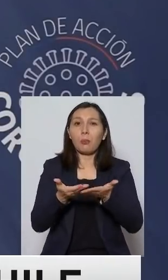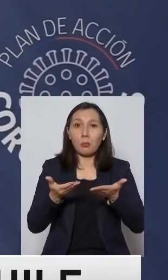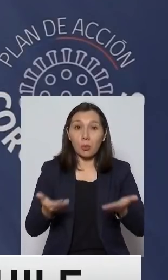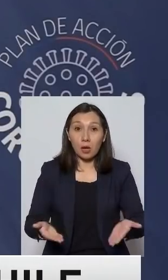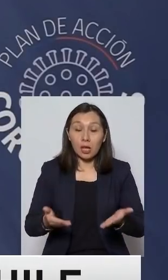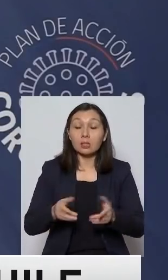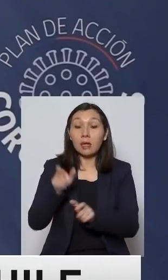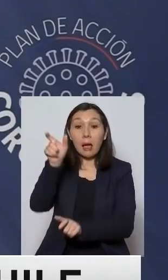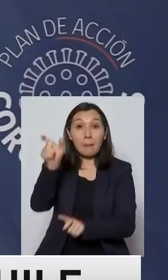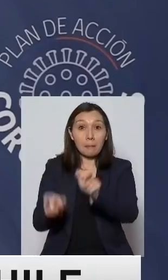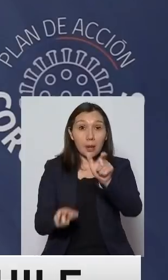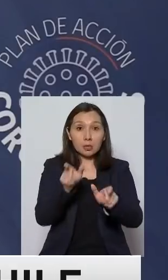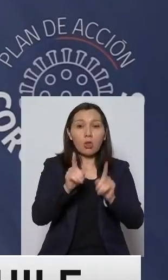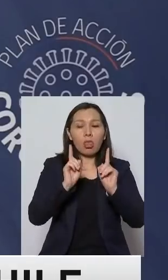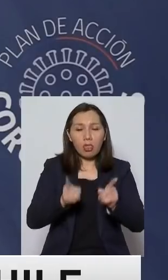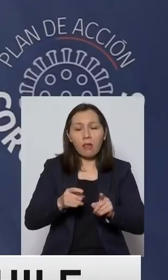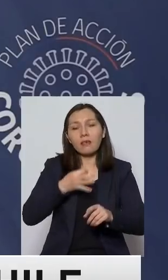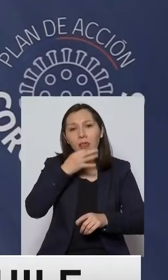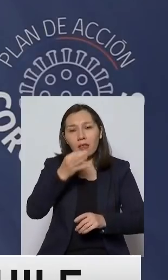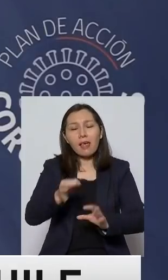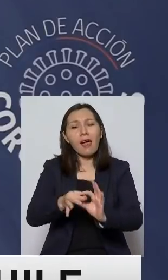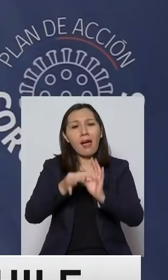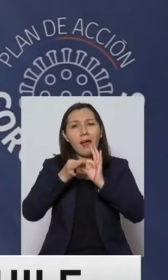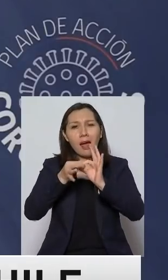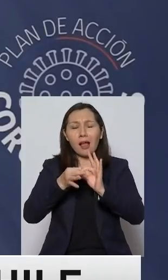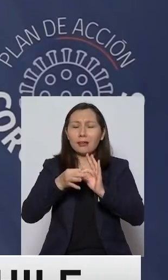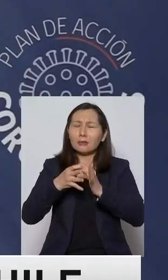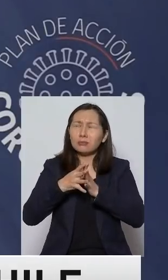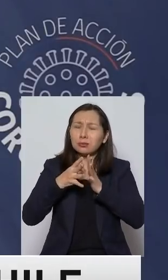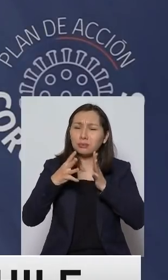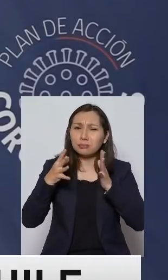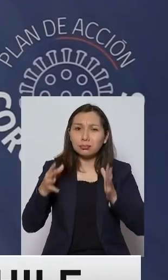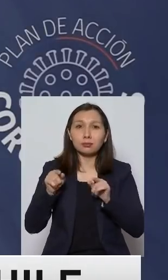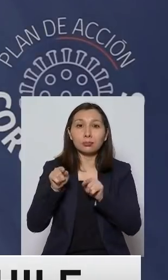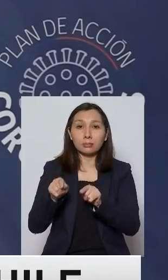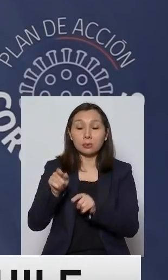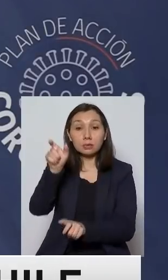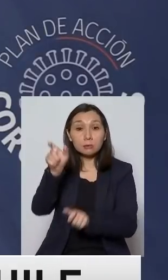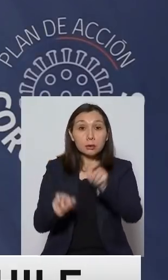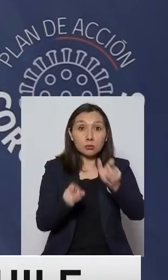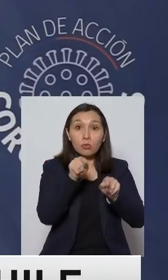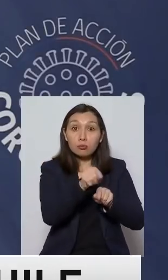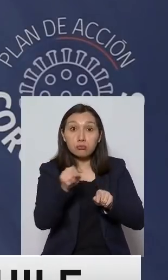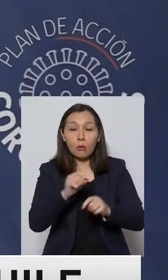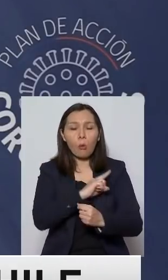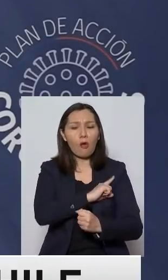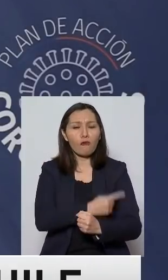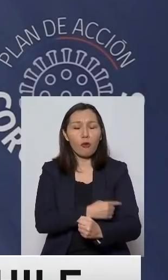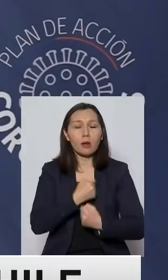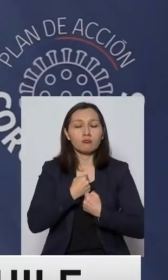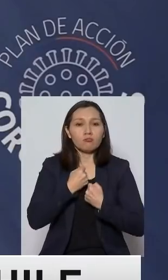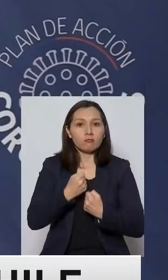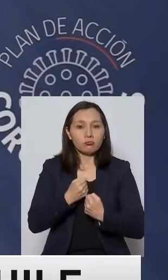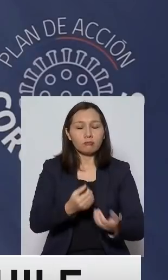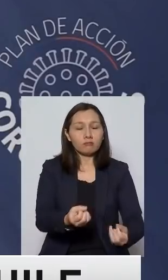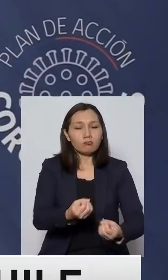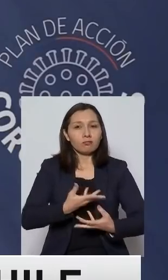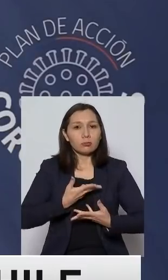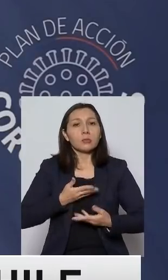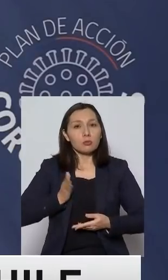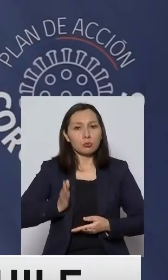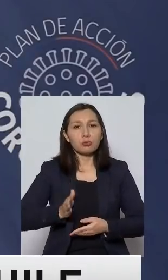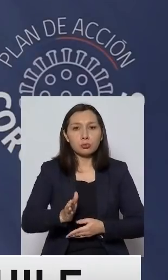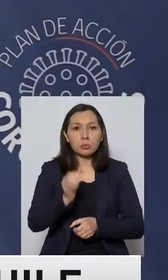ello que son personas que tenemos que agradecer de una manera muy profunda, son ellos la fuerza que nos ha inspirado para poder